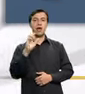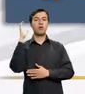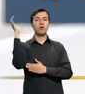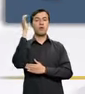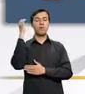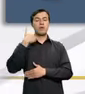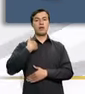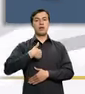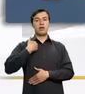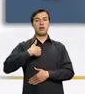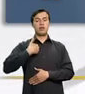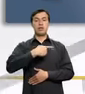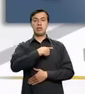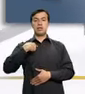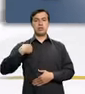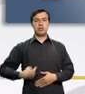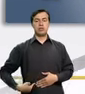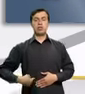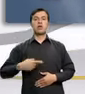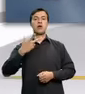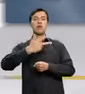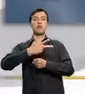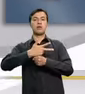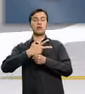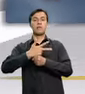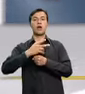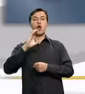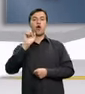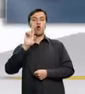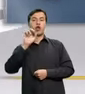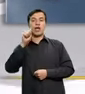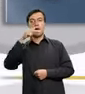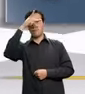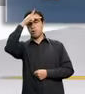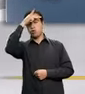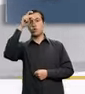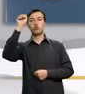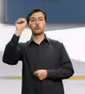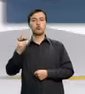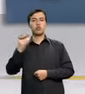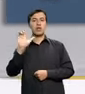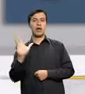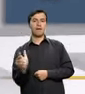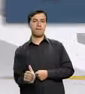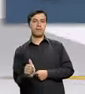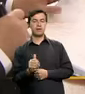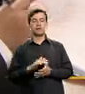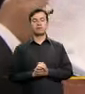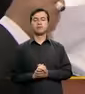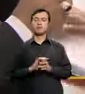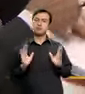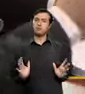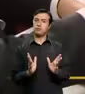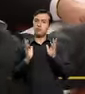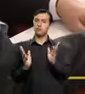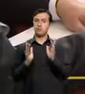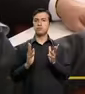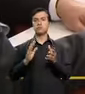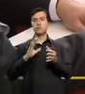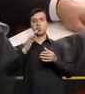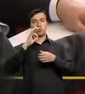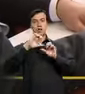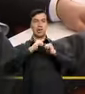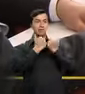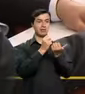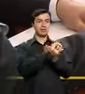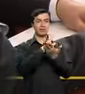Catar, Colombia, Argentina, China, Guatemala, Corea, Perú y Sudáfrica. En el afán de fomentar